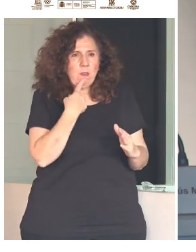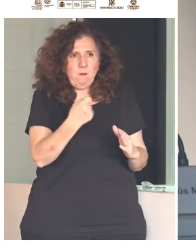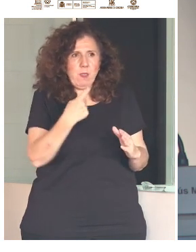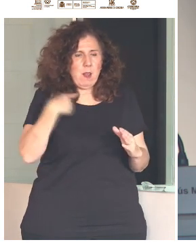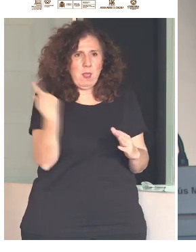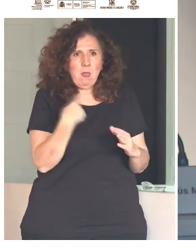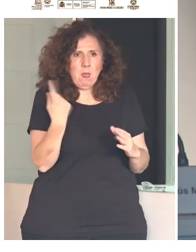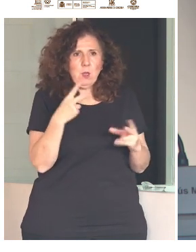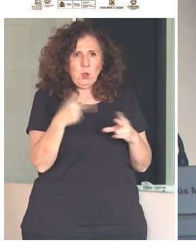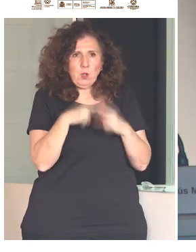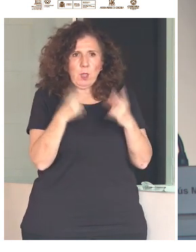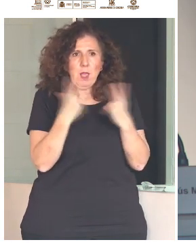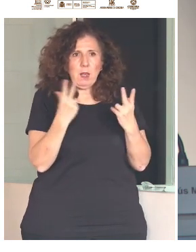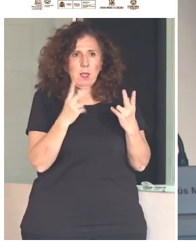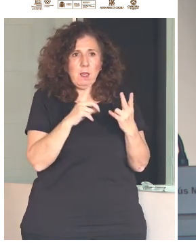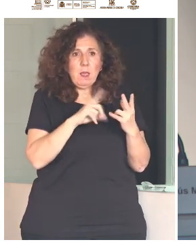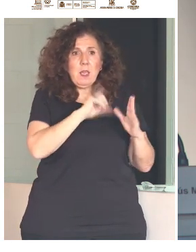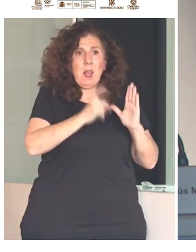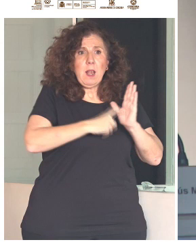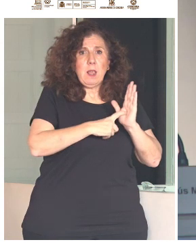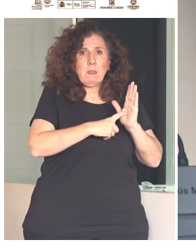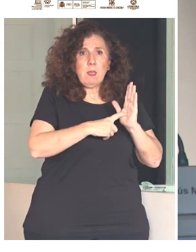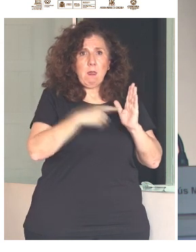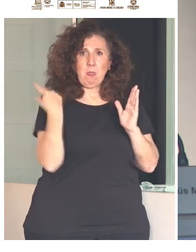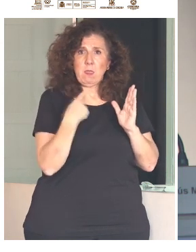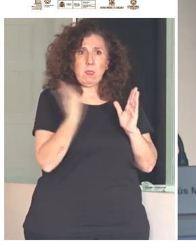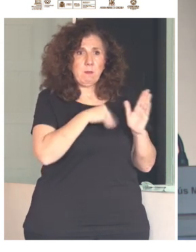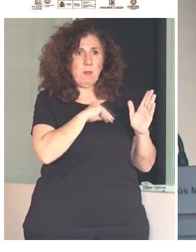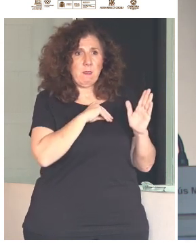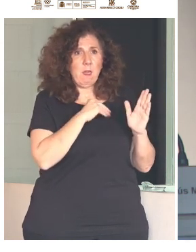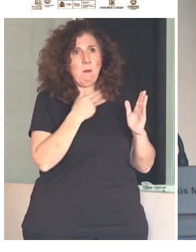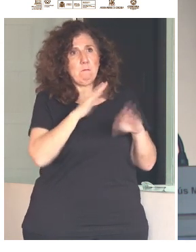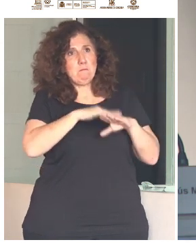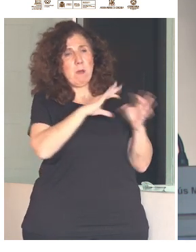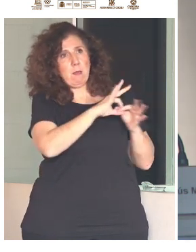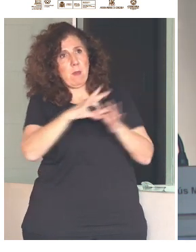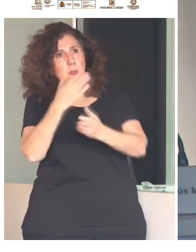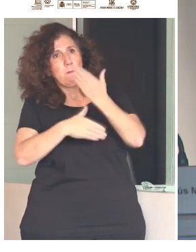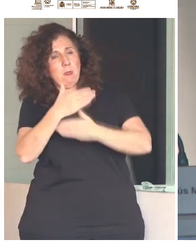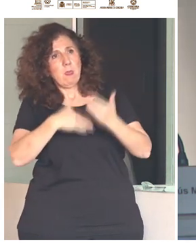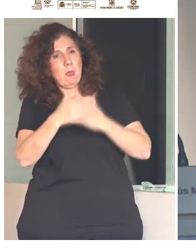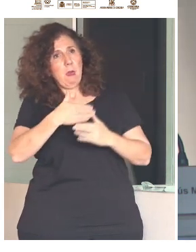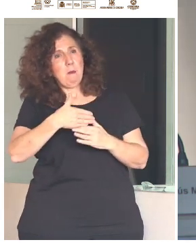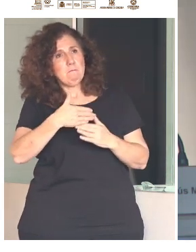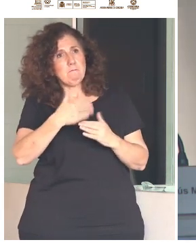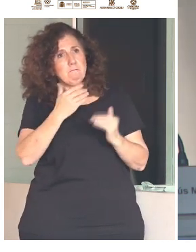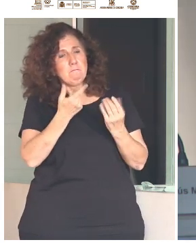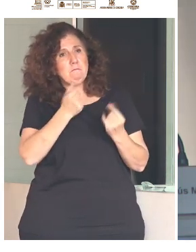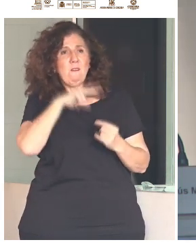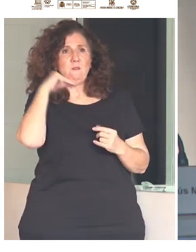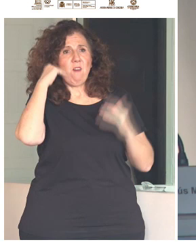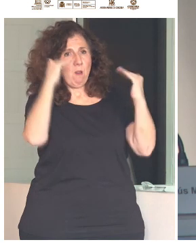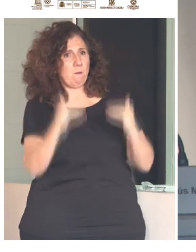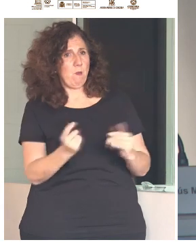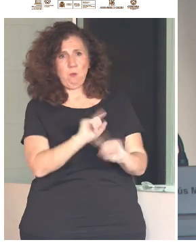leyes no valen menos. Pero hay que saludar espacios como el Foro de